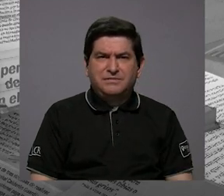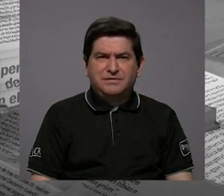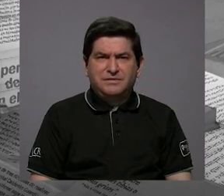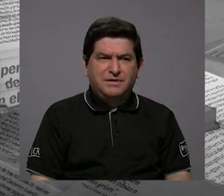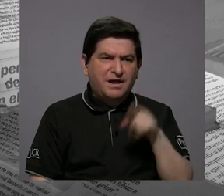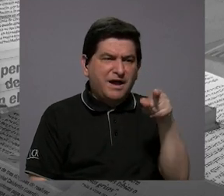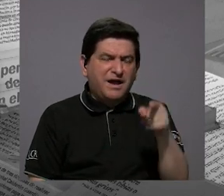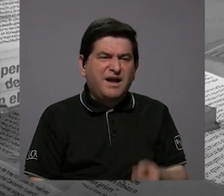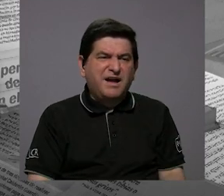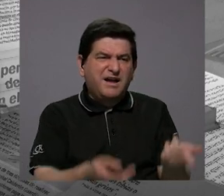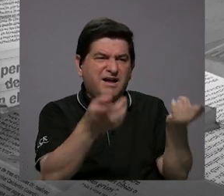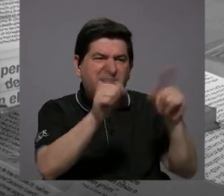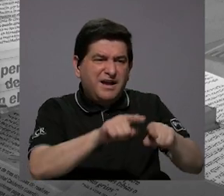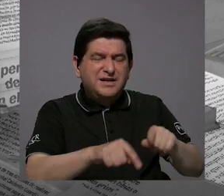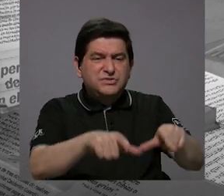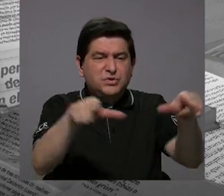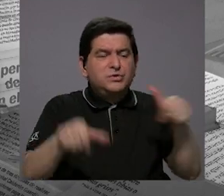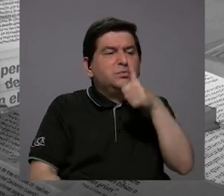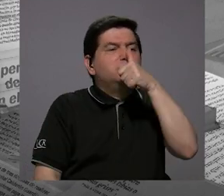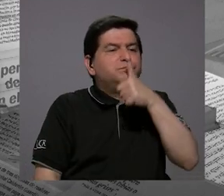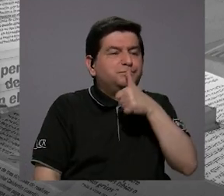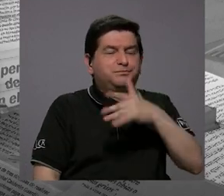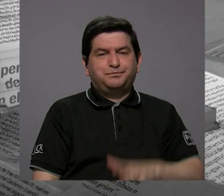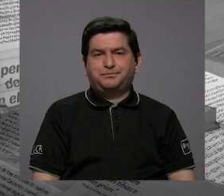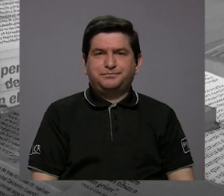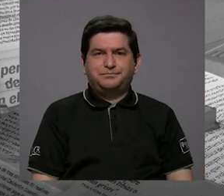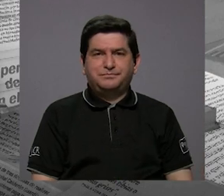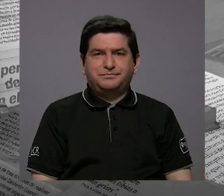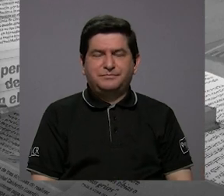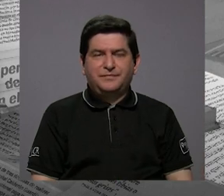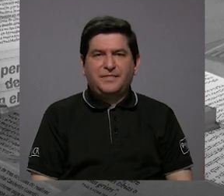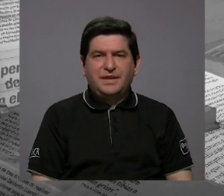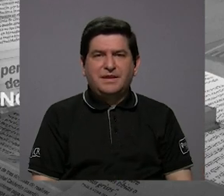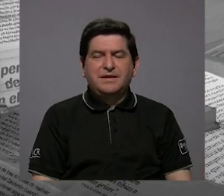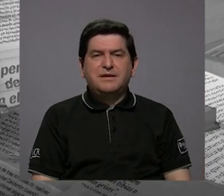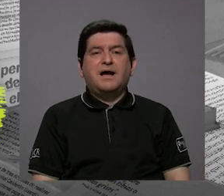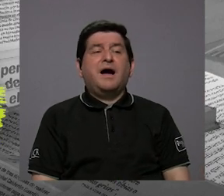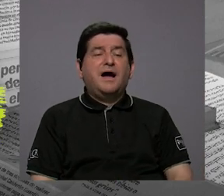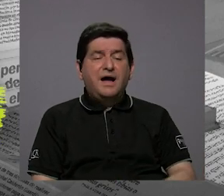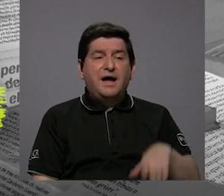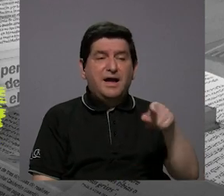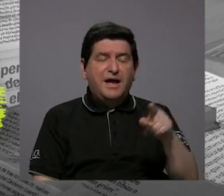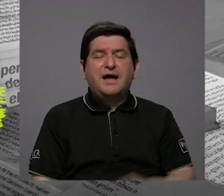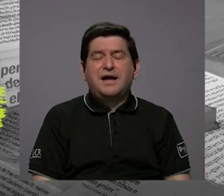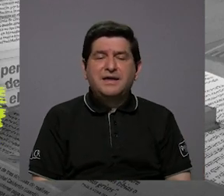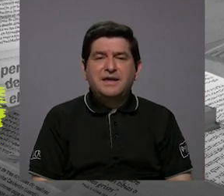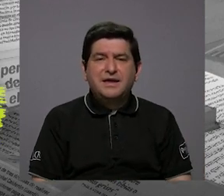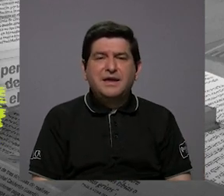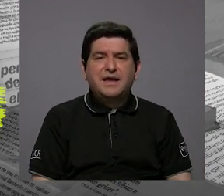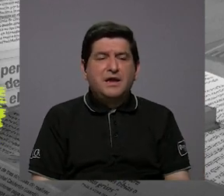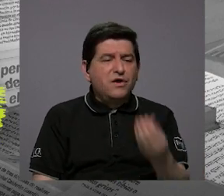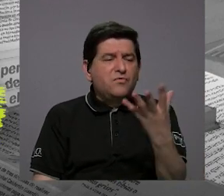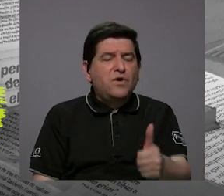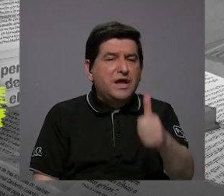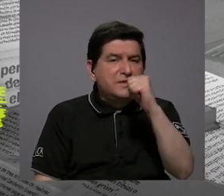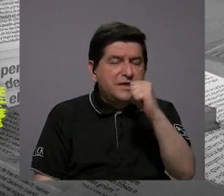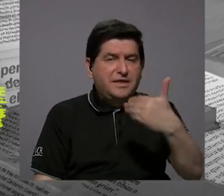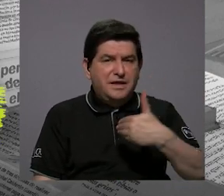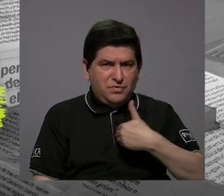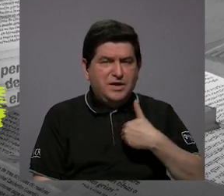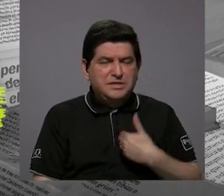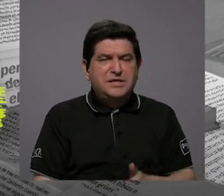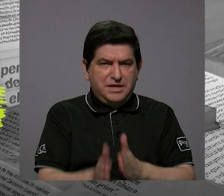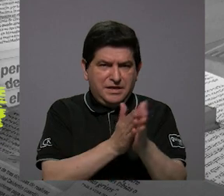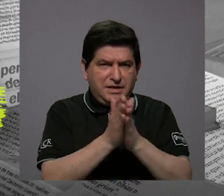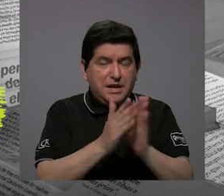son en algunos casos propiedades privadas, ¿verdad? Los operadores de agua tienen sus terrenos donde está la captación, pero